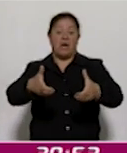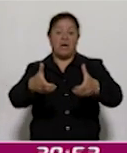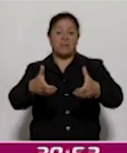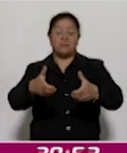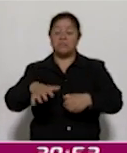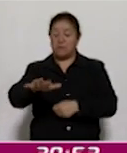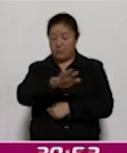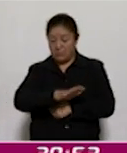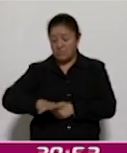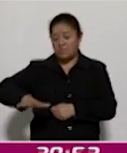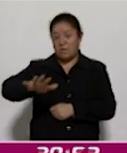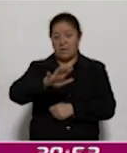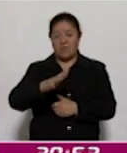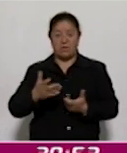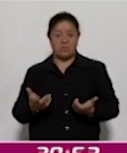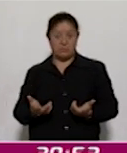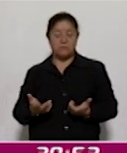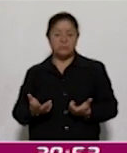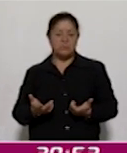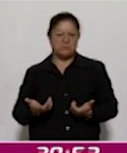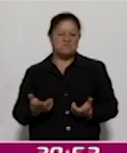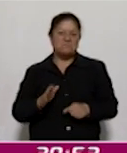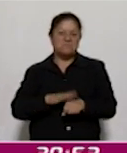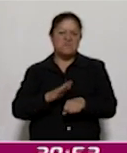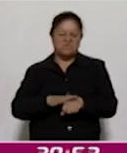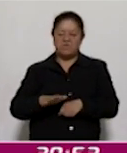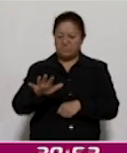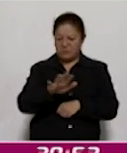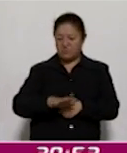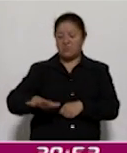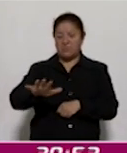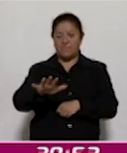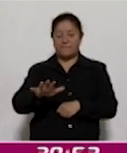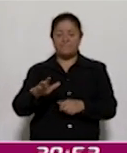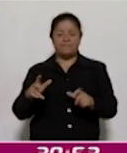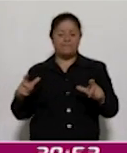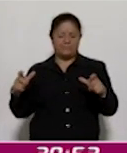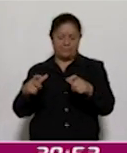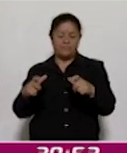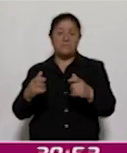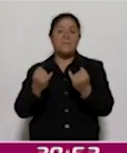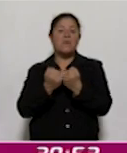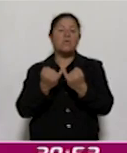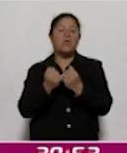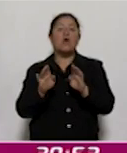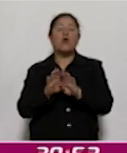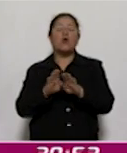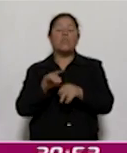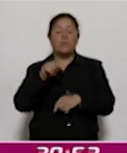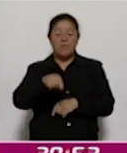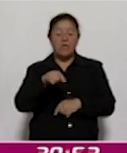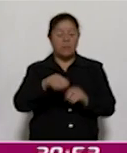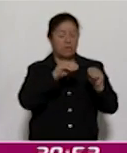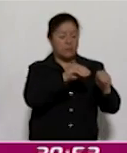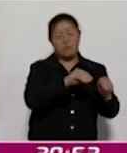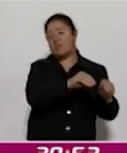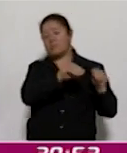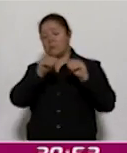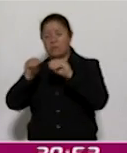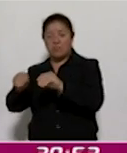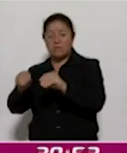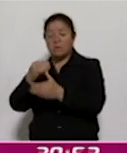cómo nos desplazamos, esa como una movilidad más barrial, ¿no? Y también pues cómo nos desplazamos del barrio hacia la ciudad